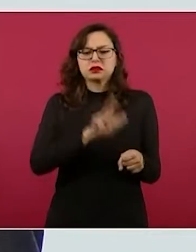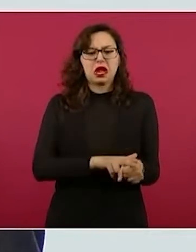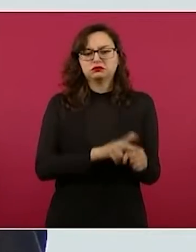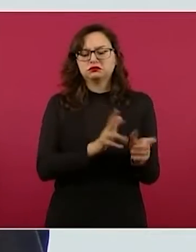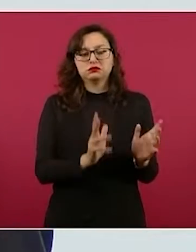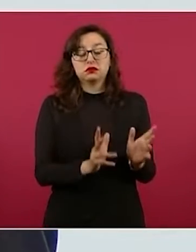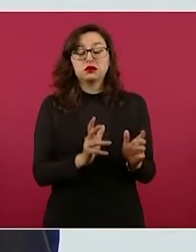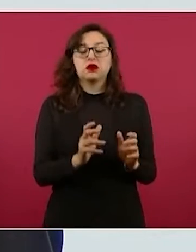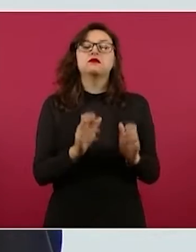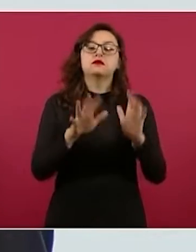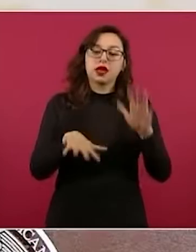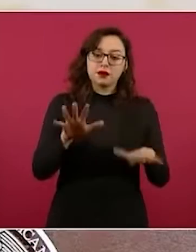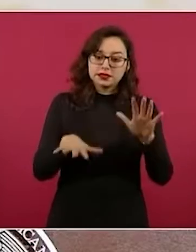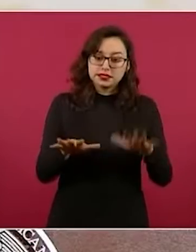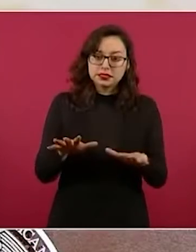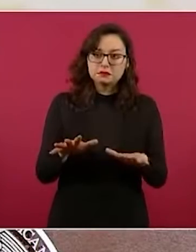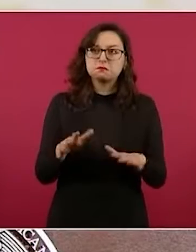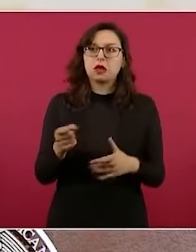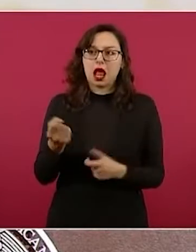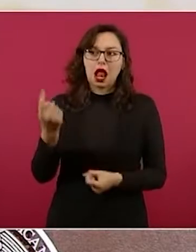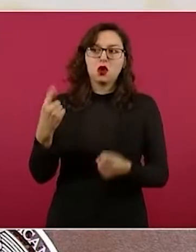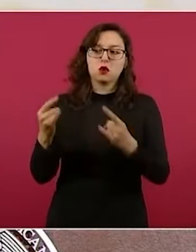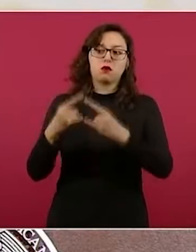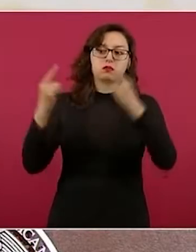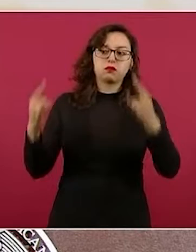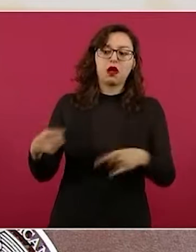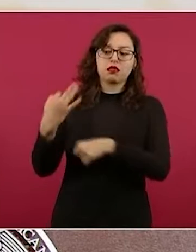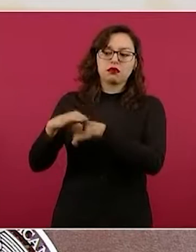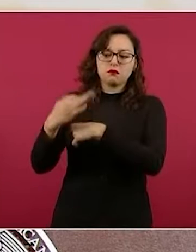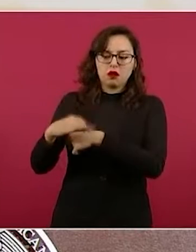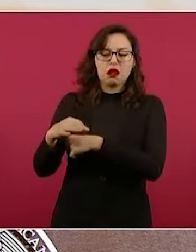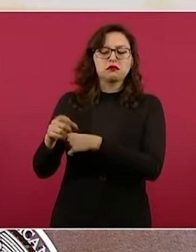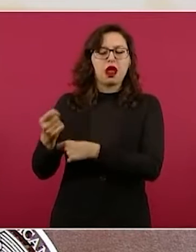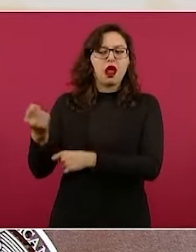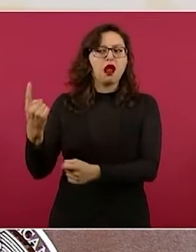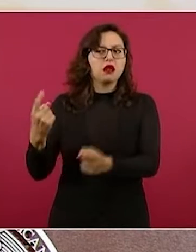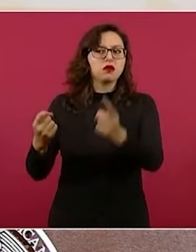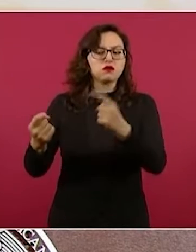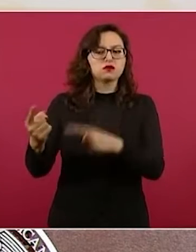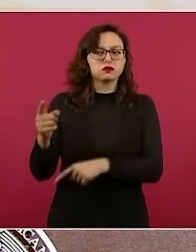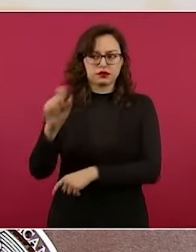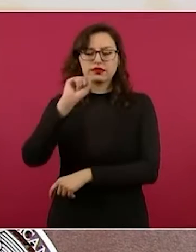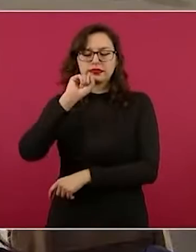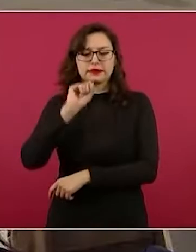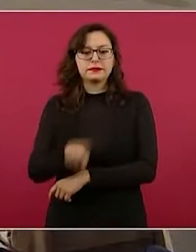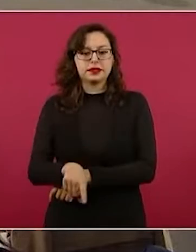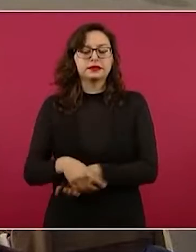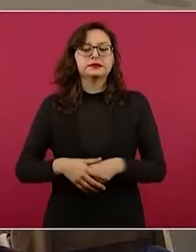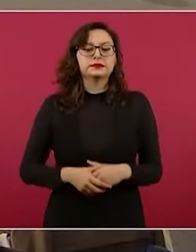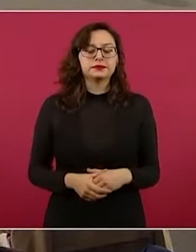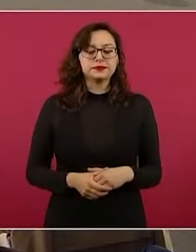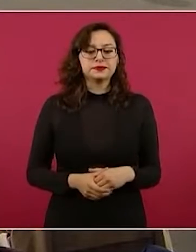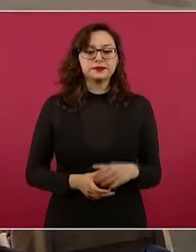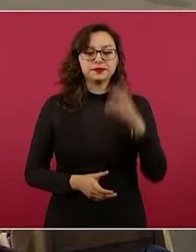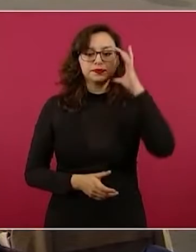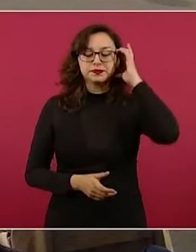temporales, como los famosos macrocentros y otras unidades especiales. Hay que